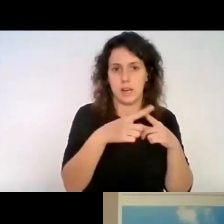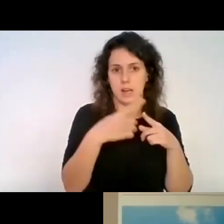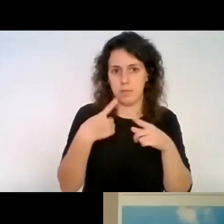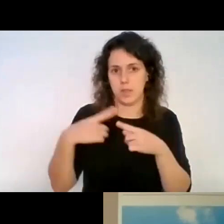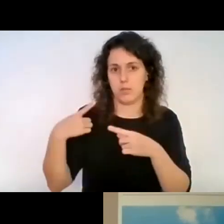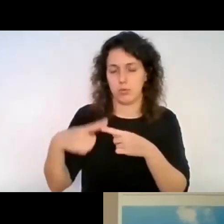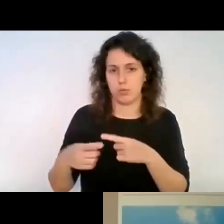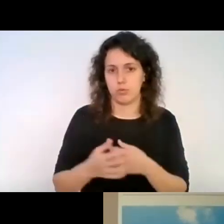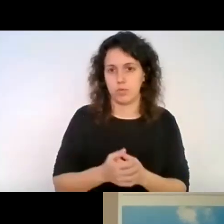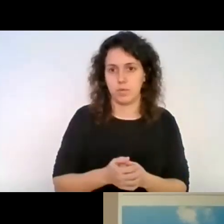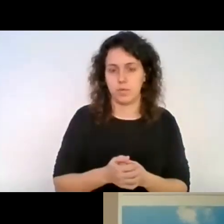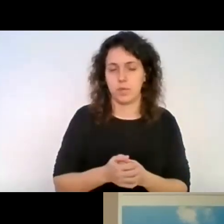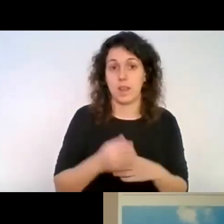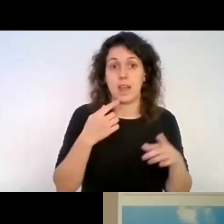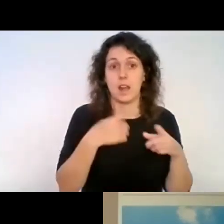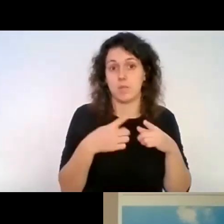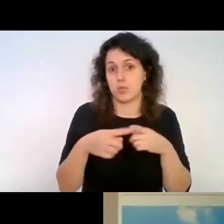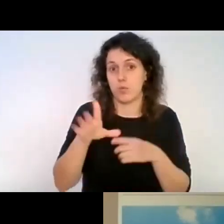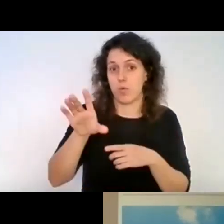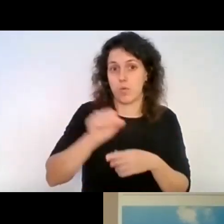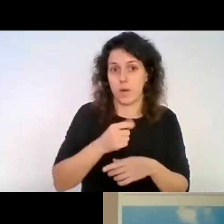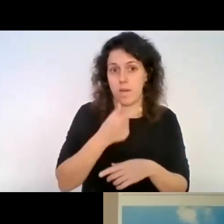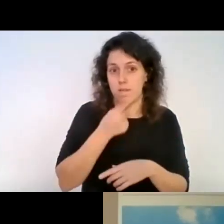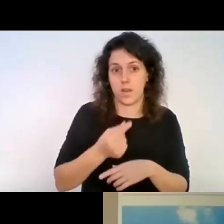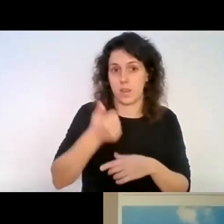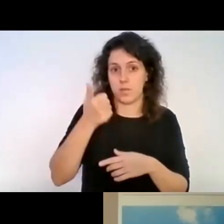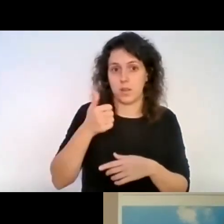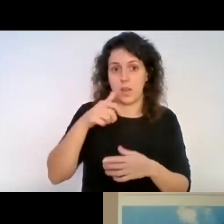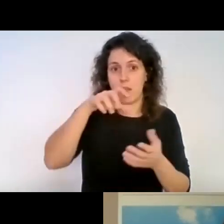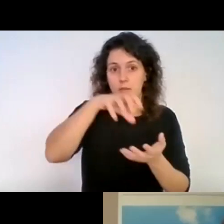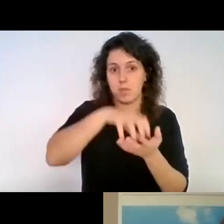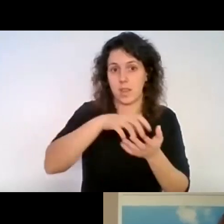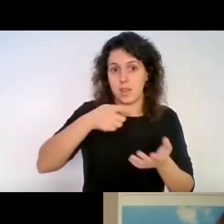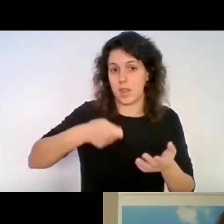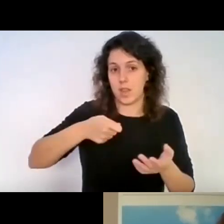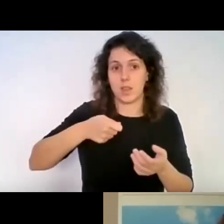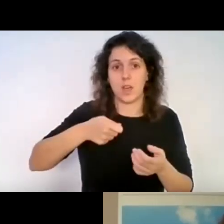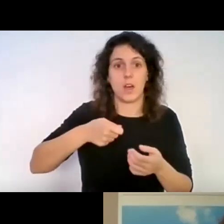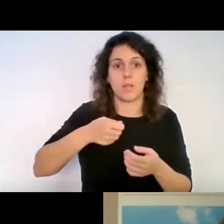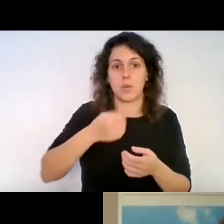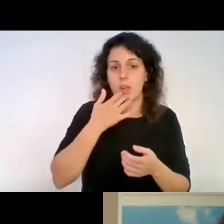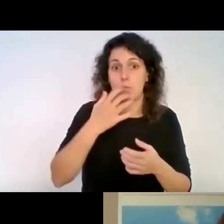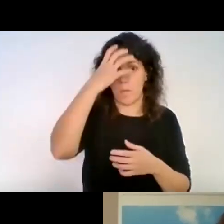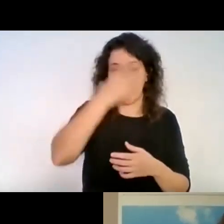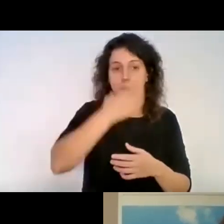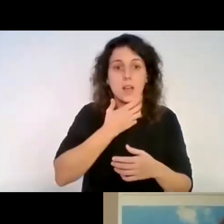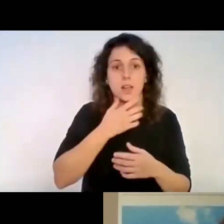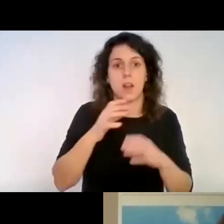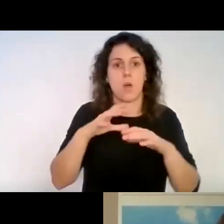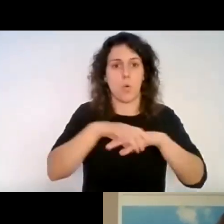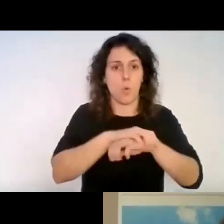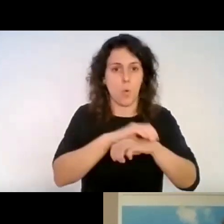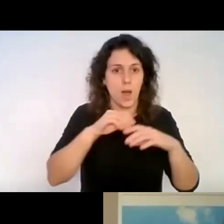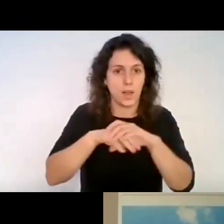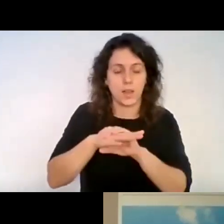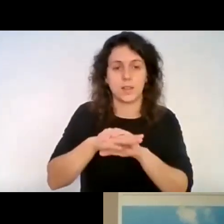se compran fácilmente en cualquier tienda de buceo, como la máscara facial que mencioné, como los guantes de membrana,